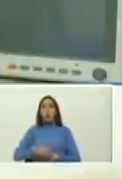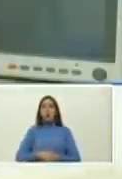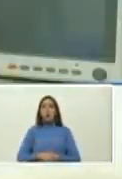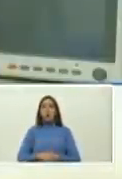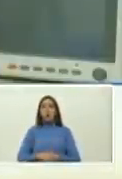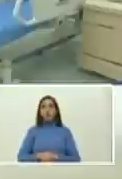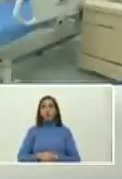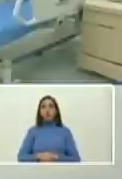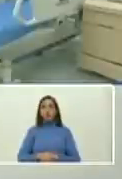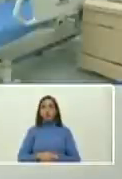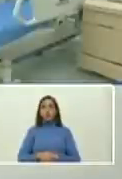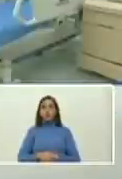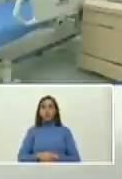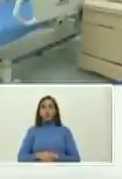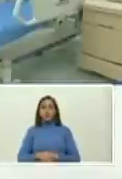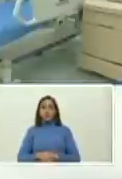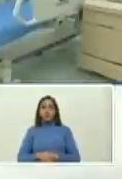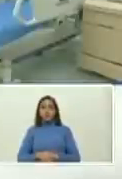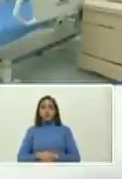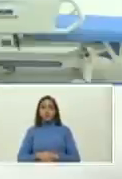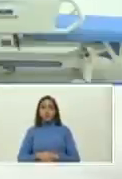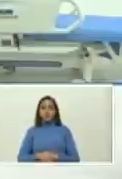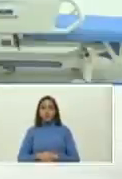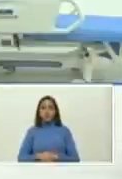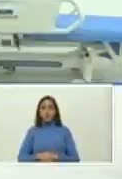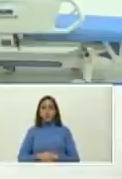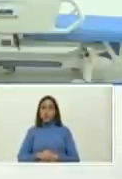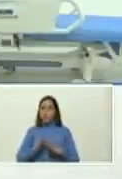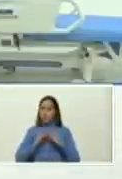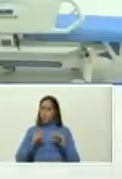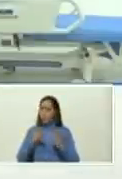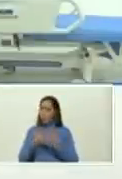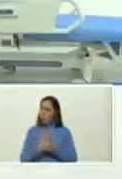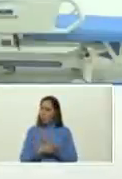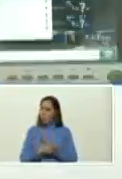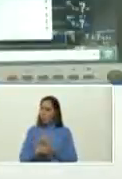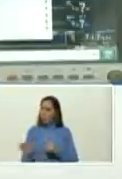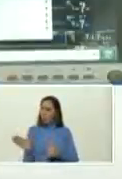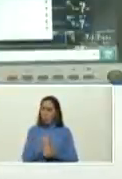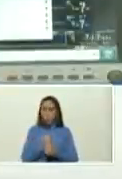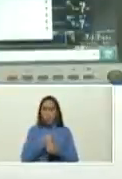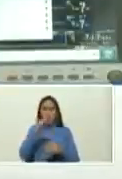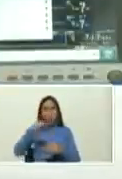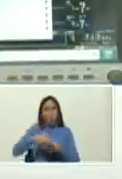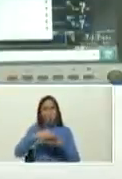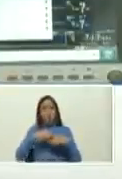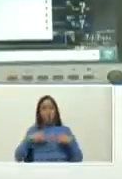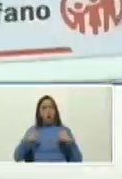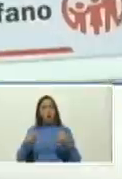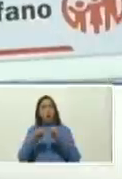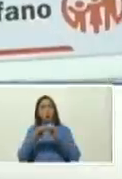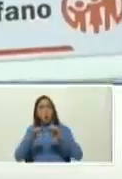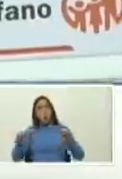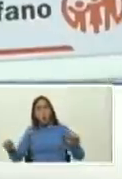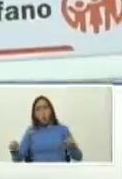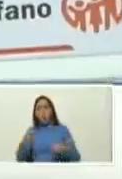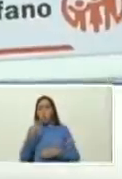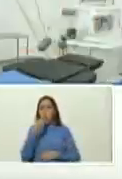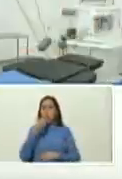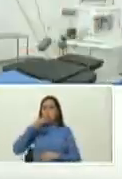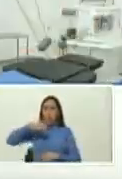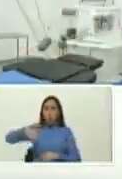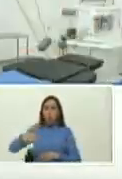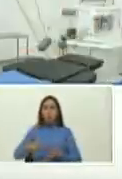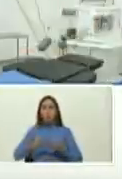importante y todo lo que conseguimos es para invertir en salud en educación en alimento del